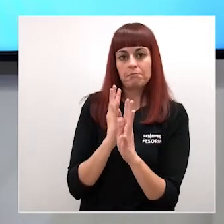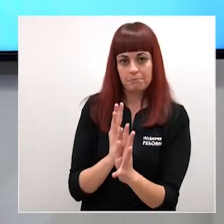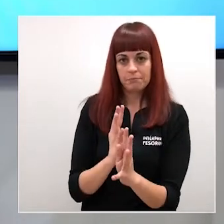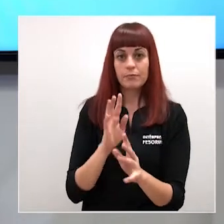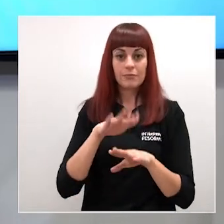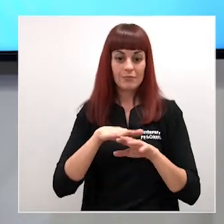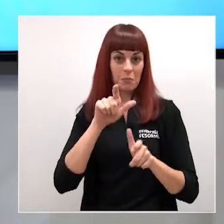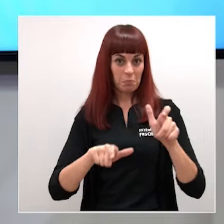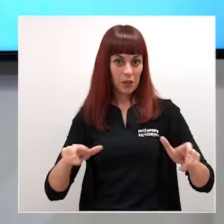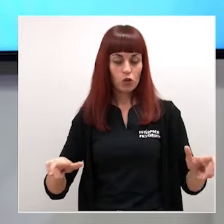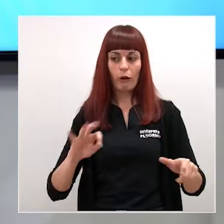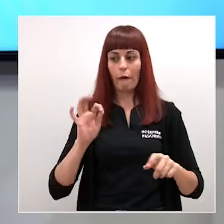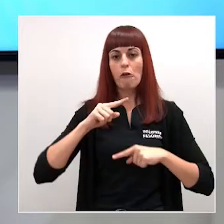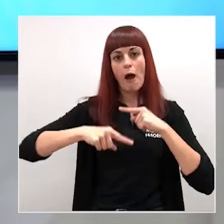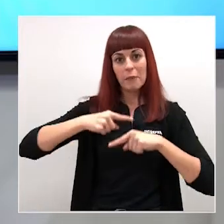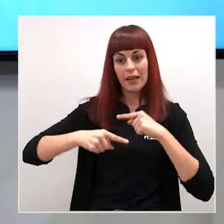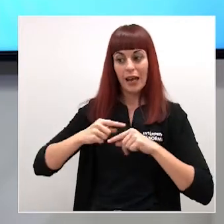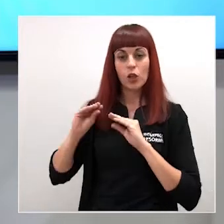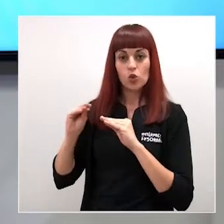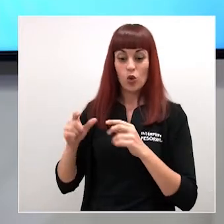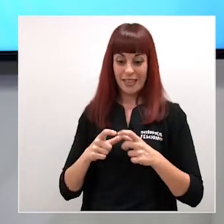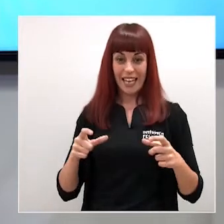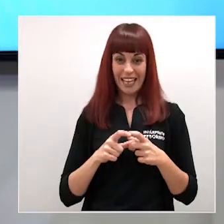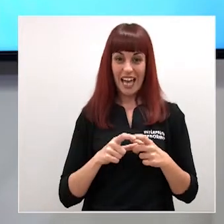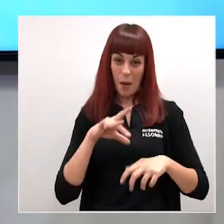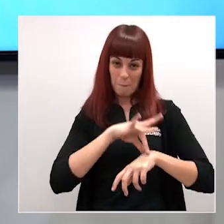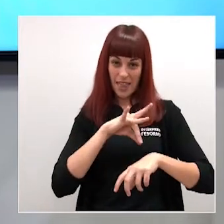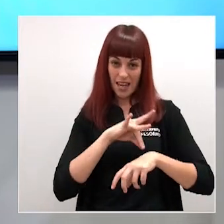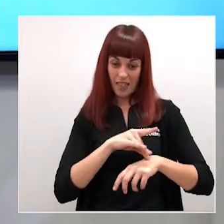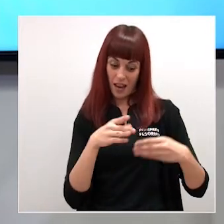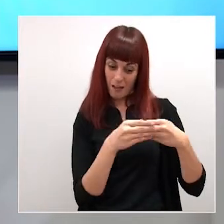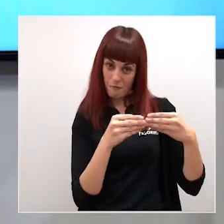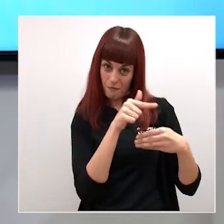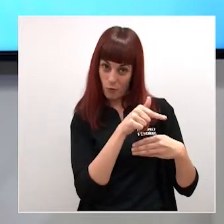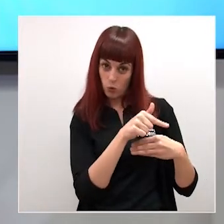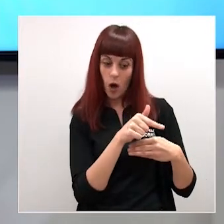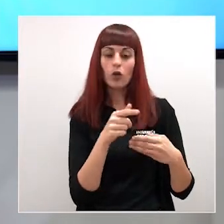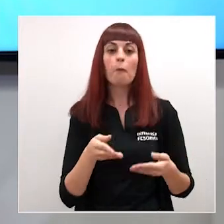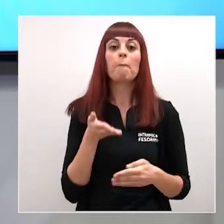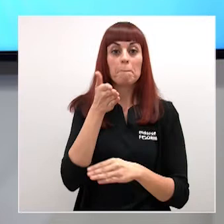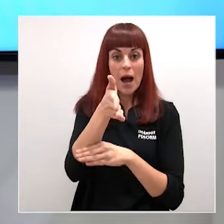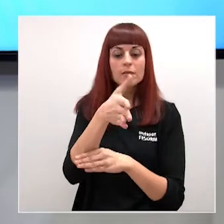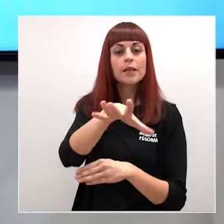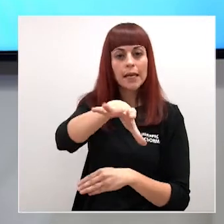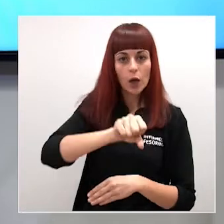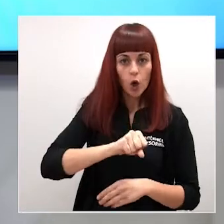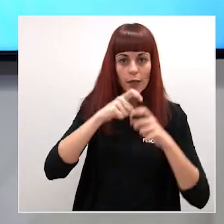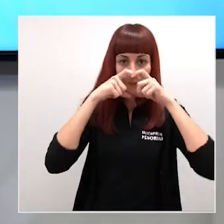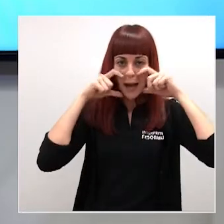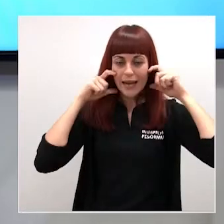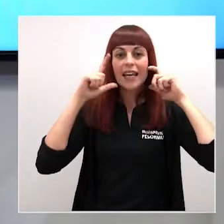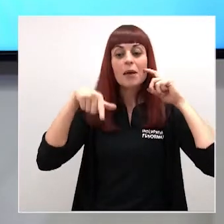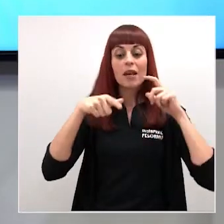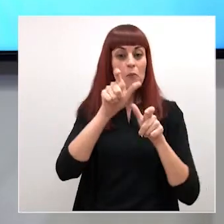las personas familiares con la tarjeta sanitaria de estas. Por otro lado, se va a repartir una mascarilla higiénica